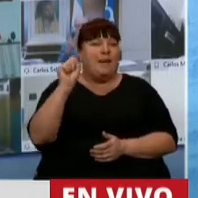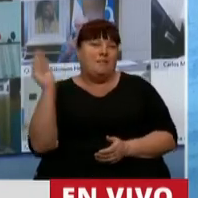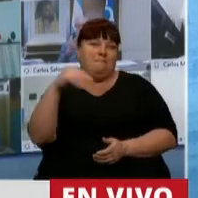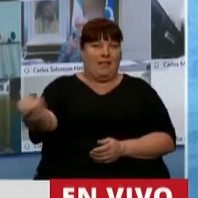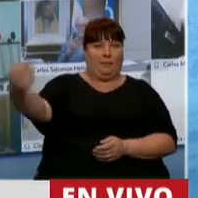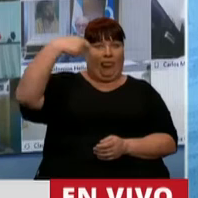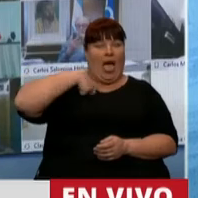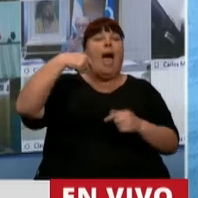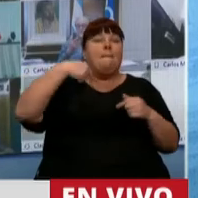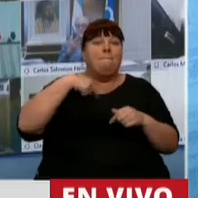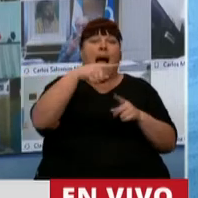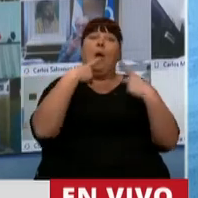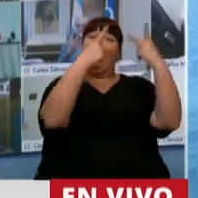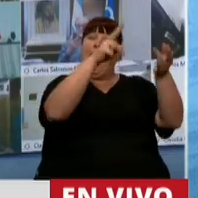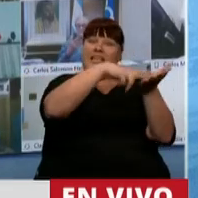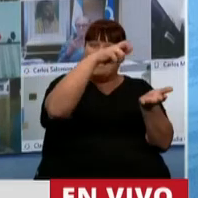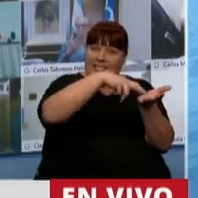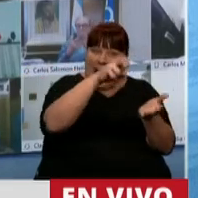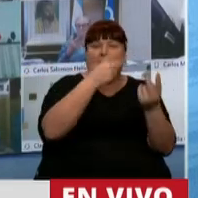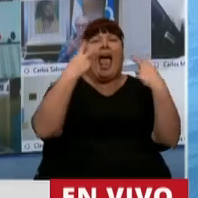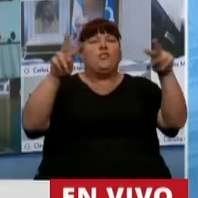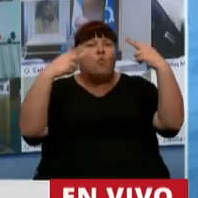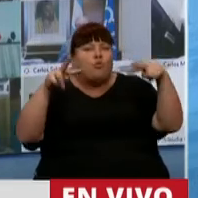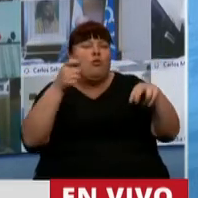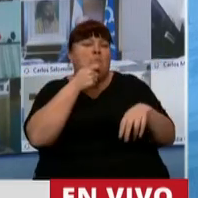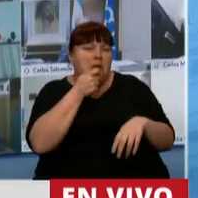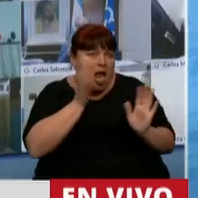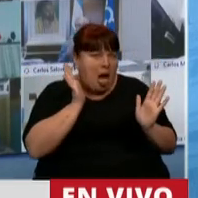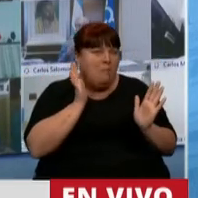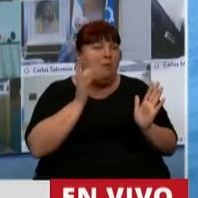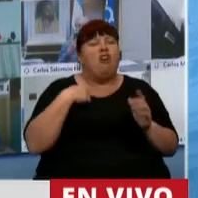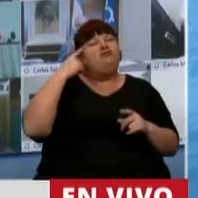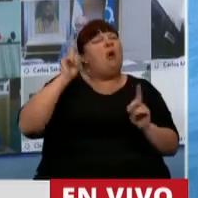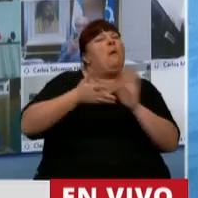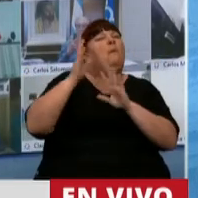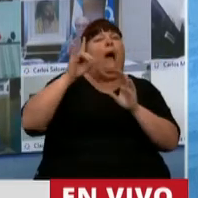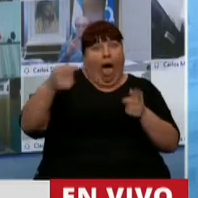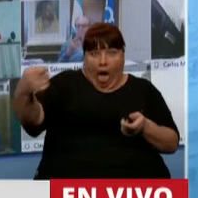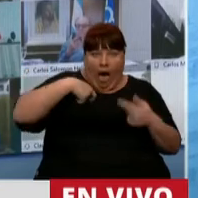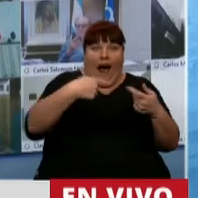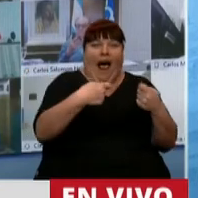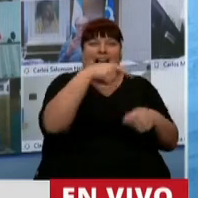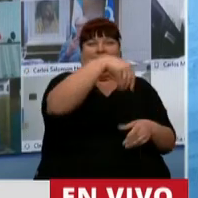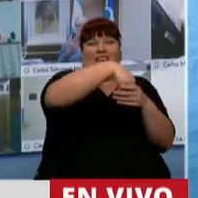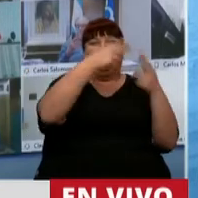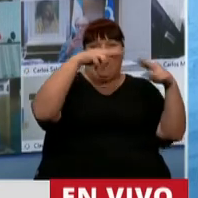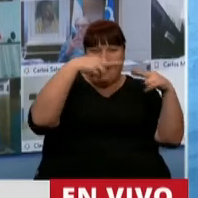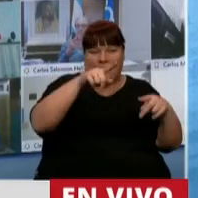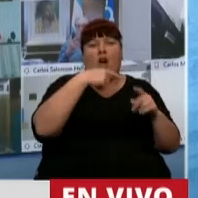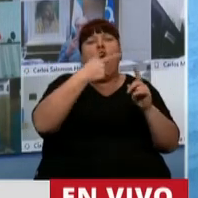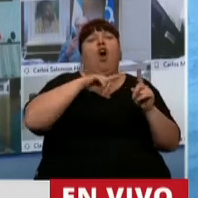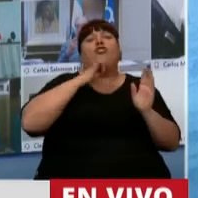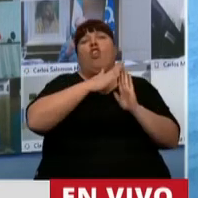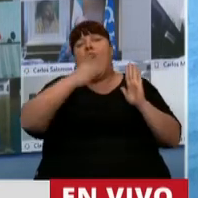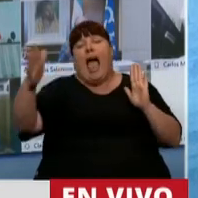adicionales para en ese viaje hacer una excursión por ejemplo que no estaba contemplada o usar ese dinero el resto